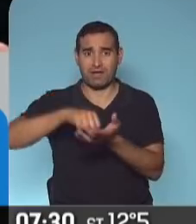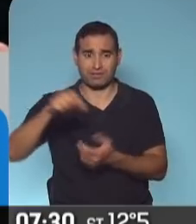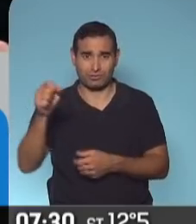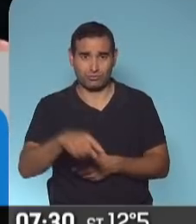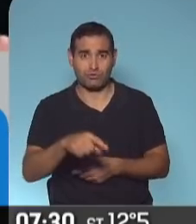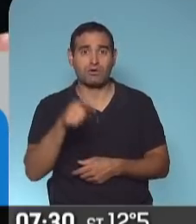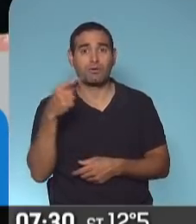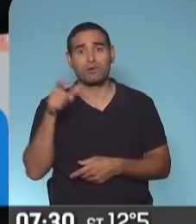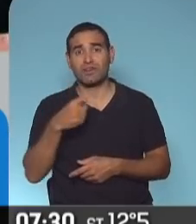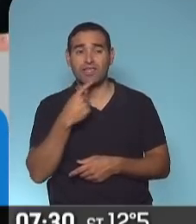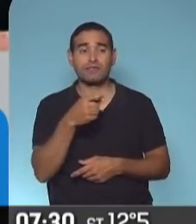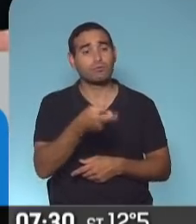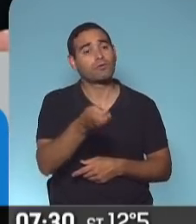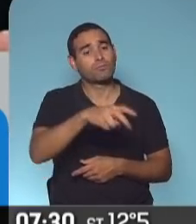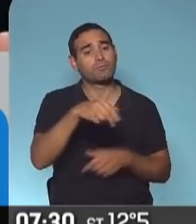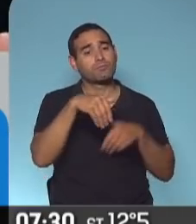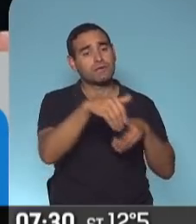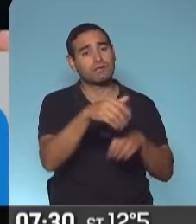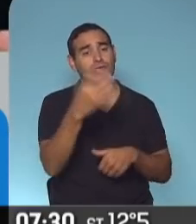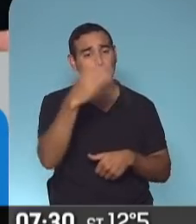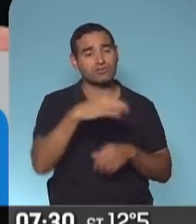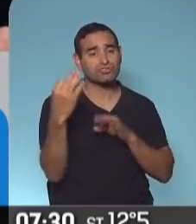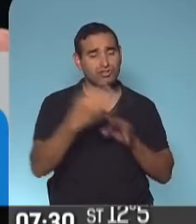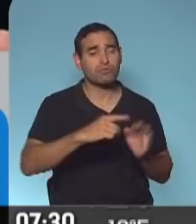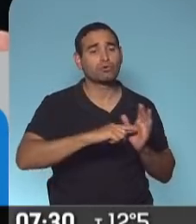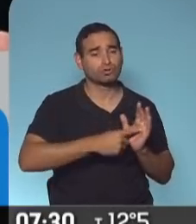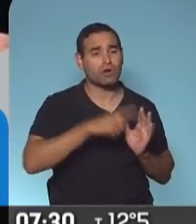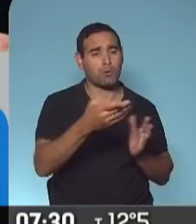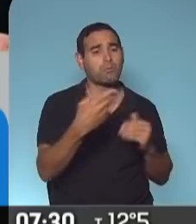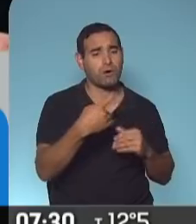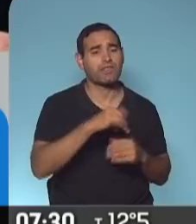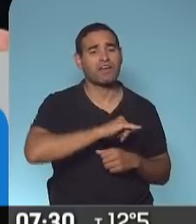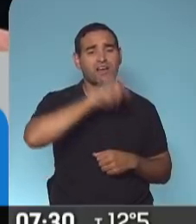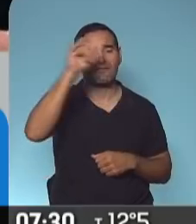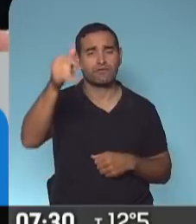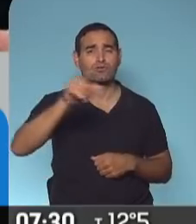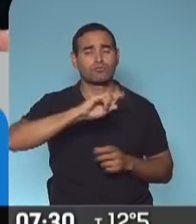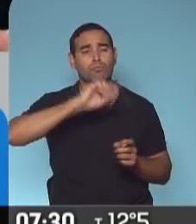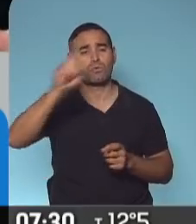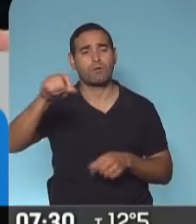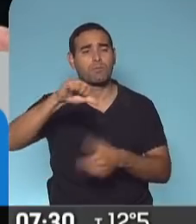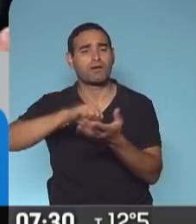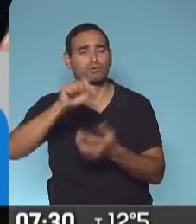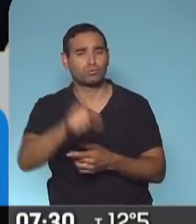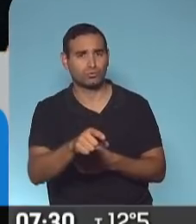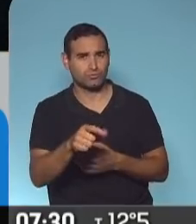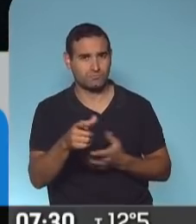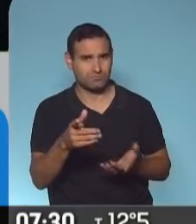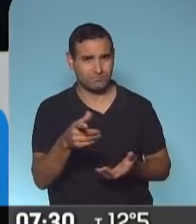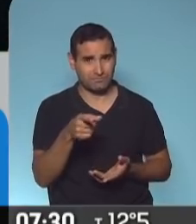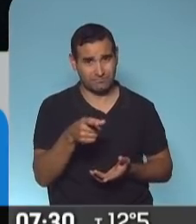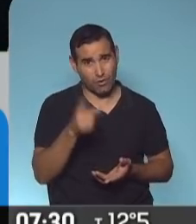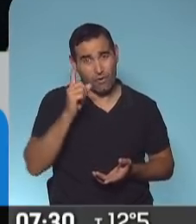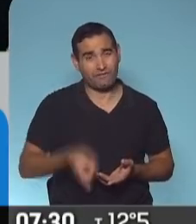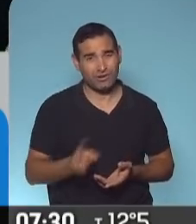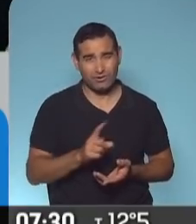alguien va y le dice, subite a este micro, y cuando llegues a Buenos Aires vas a poder tomar un avión para volver a tu país, no es una